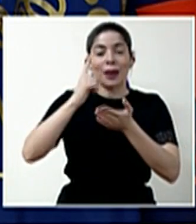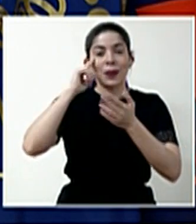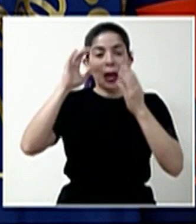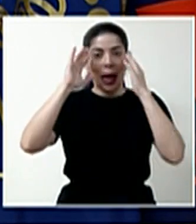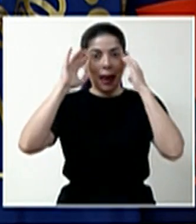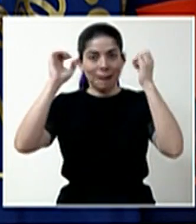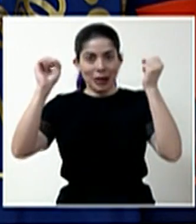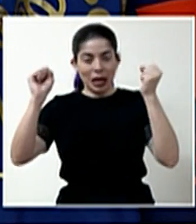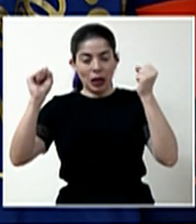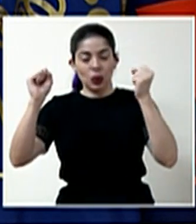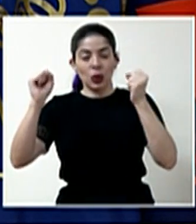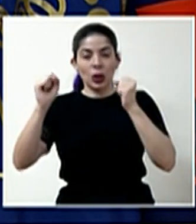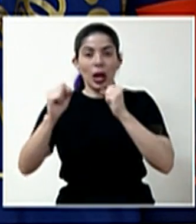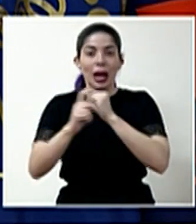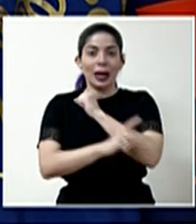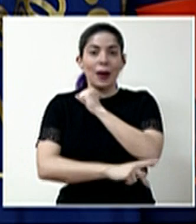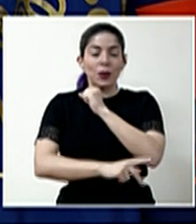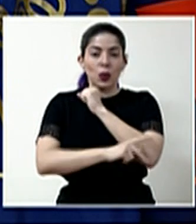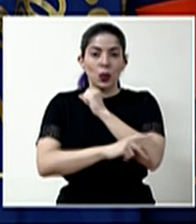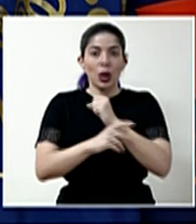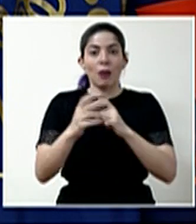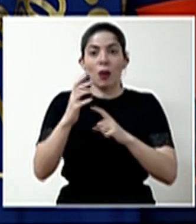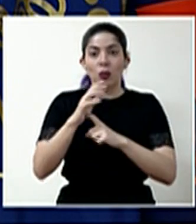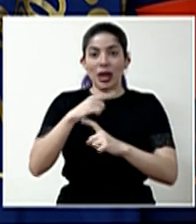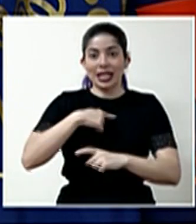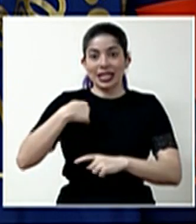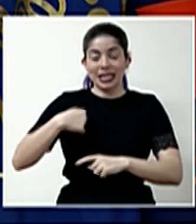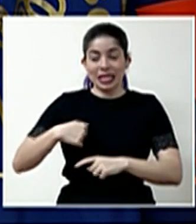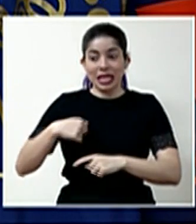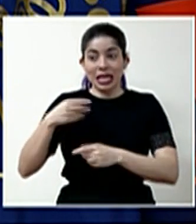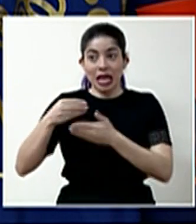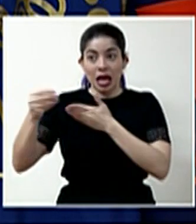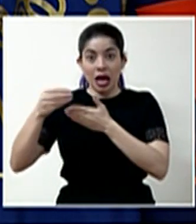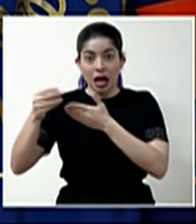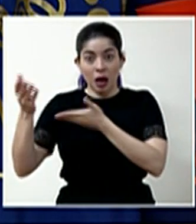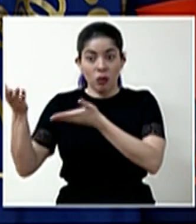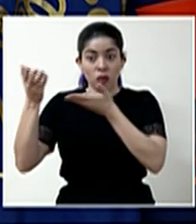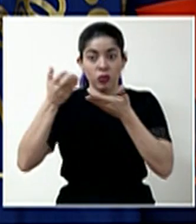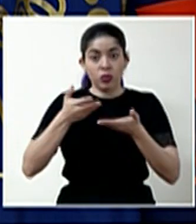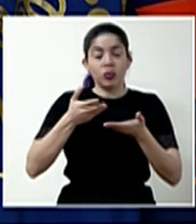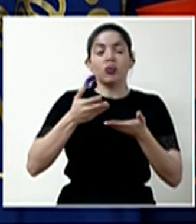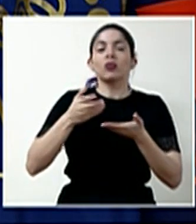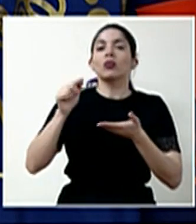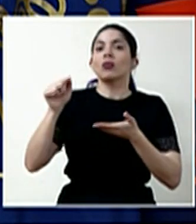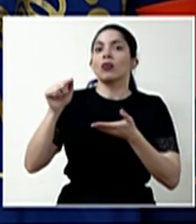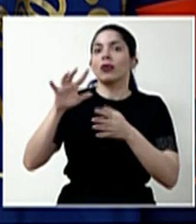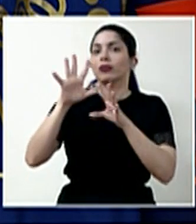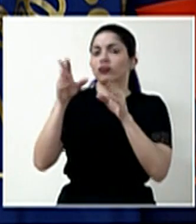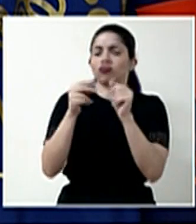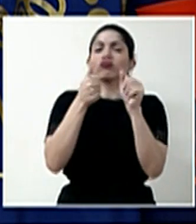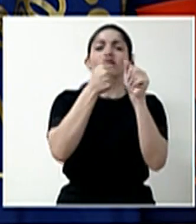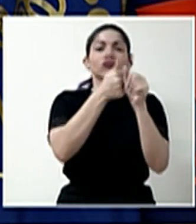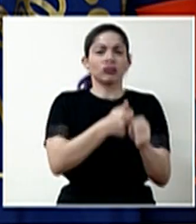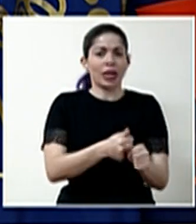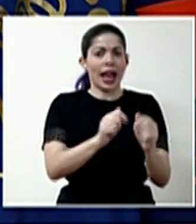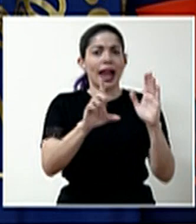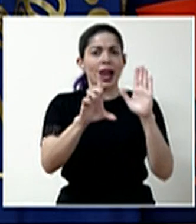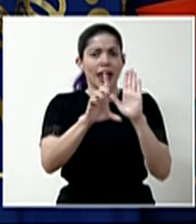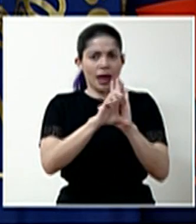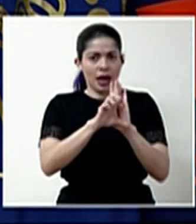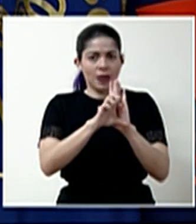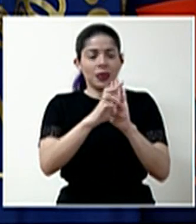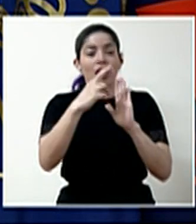Embajada de la República Popular China estuvieron apegados a lo establecido en la ley y